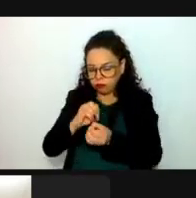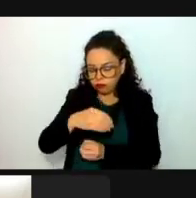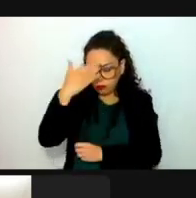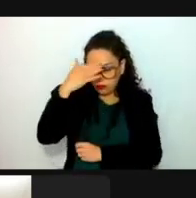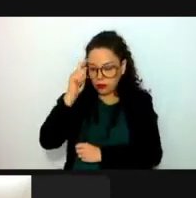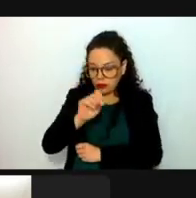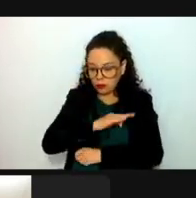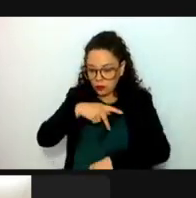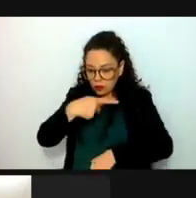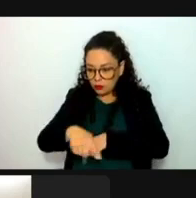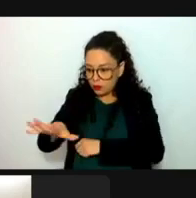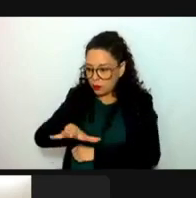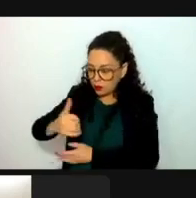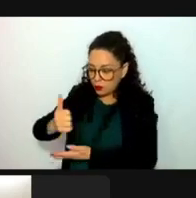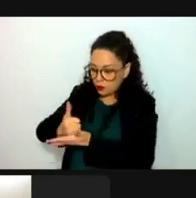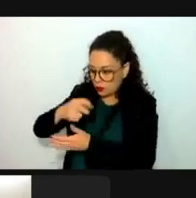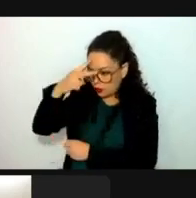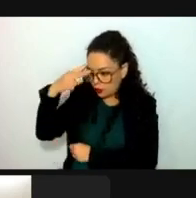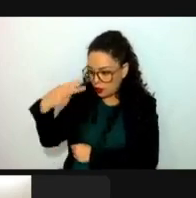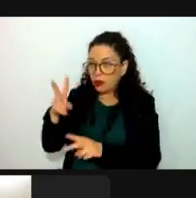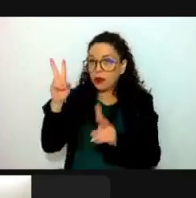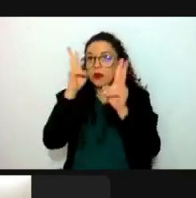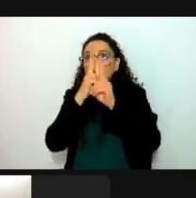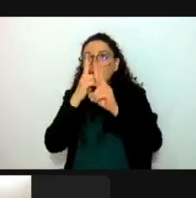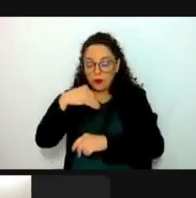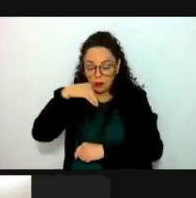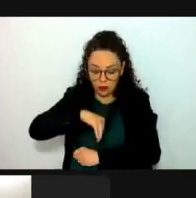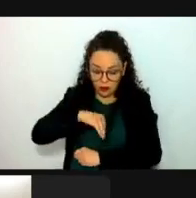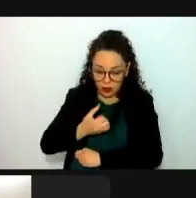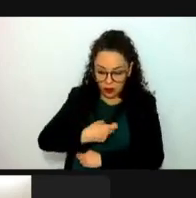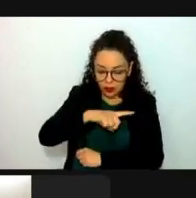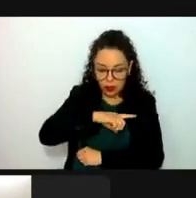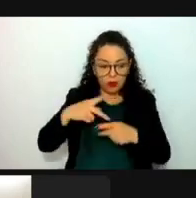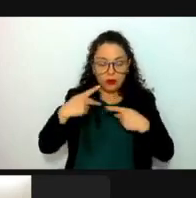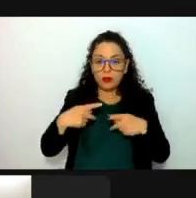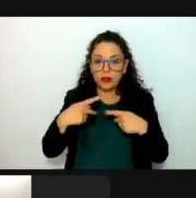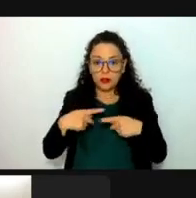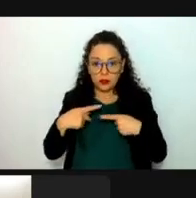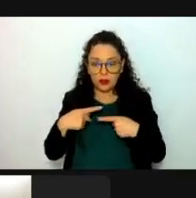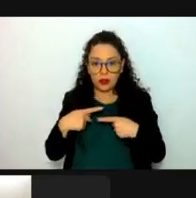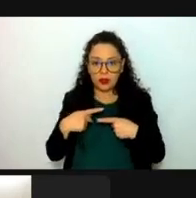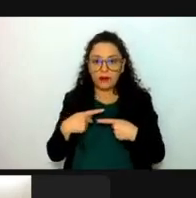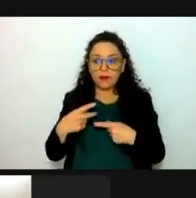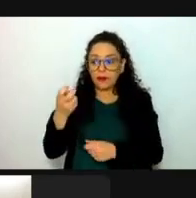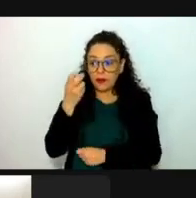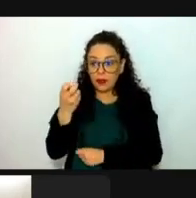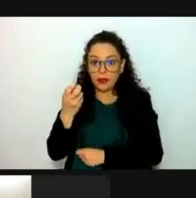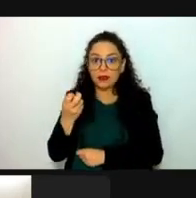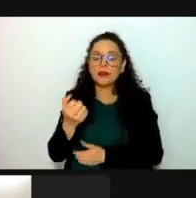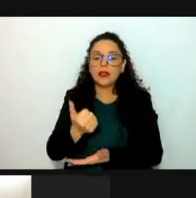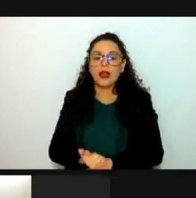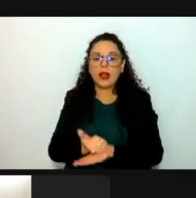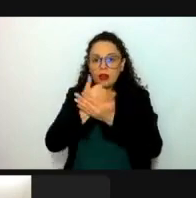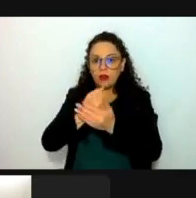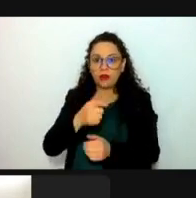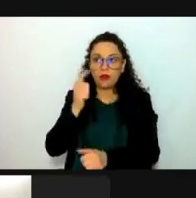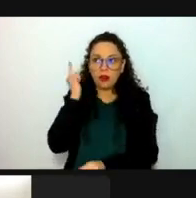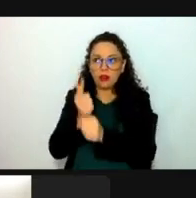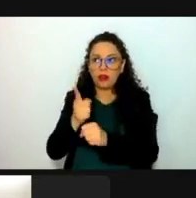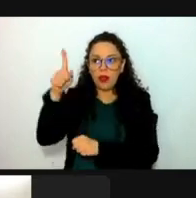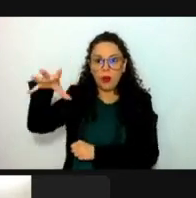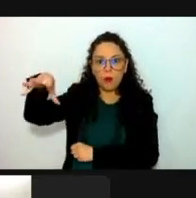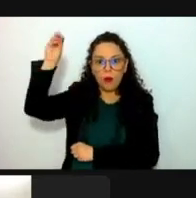México, tanto en el ambiente como en la salud de sus habitantes. Asimismo, con estas redes se han podido detectar los aumentos en la actividad volcánica.